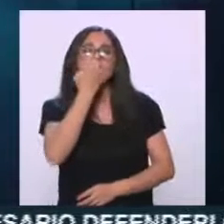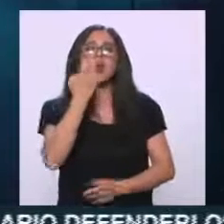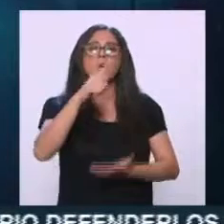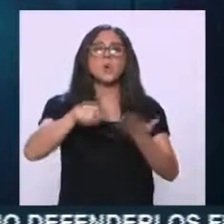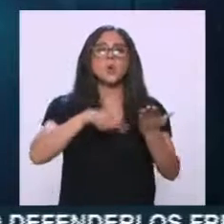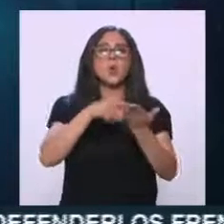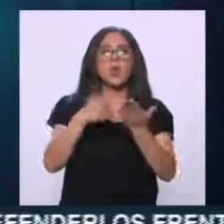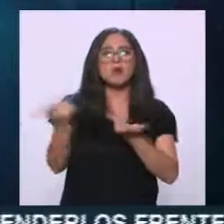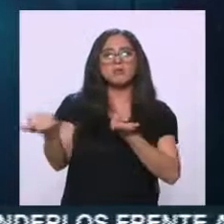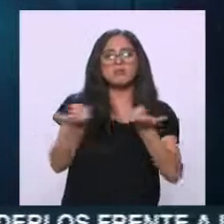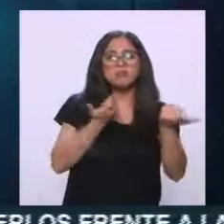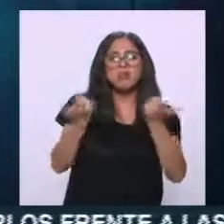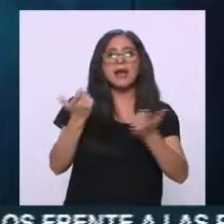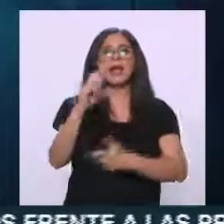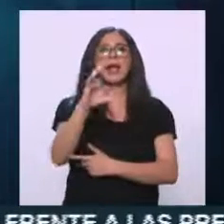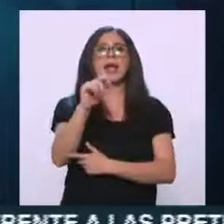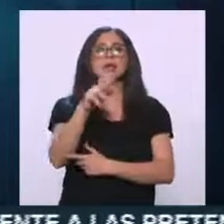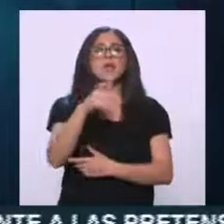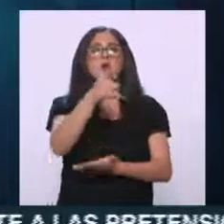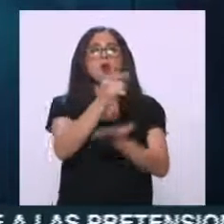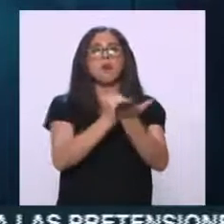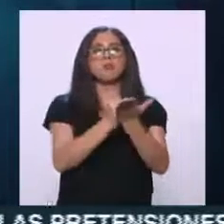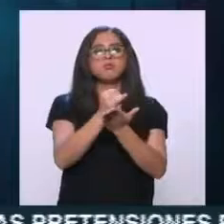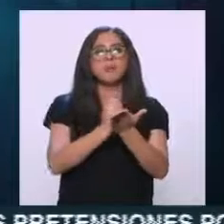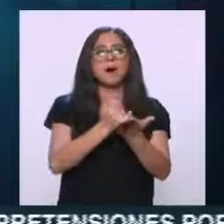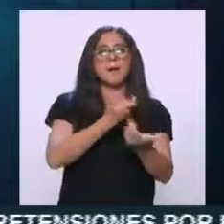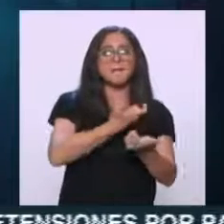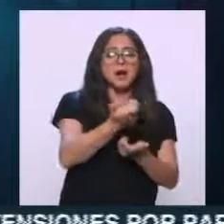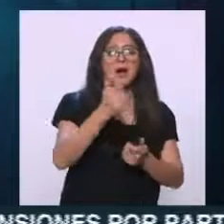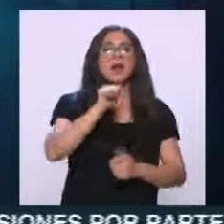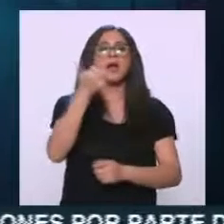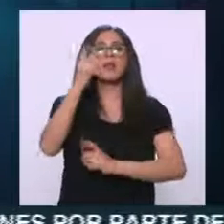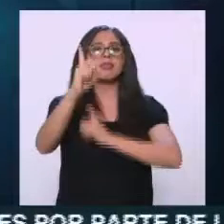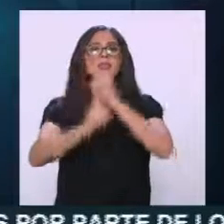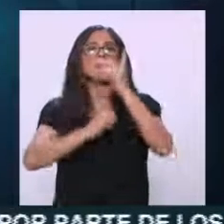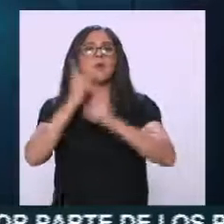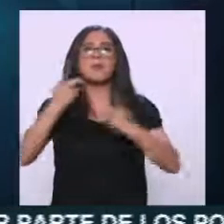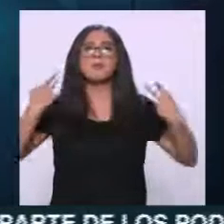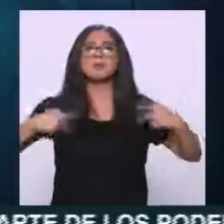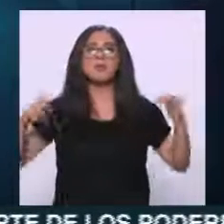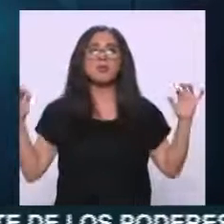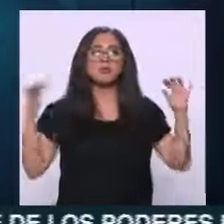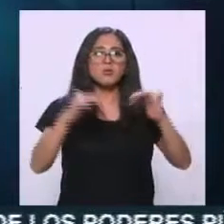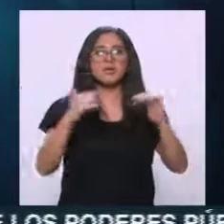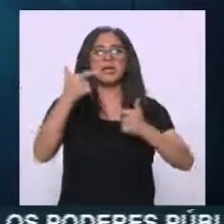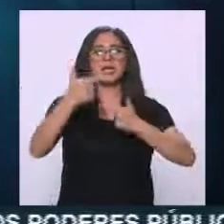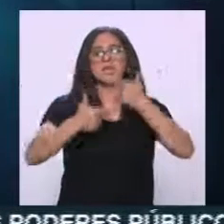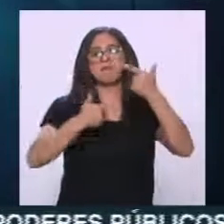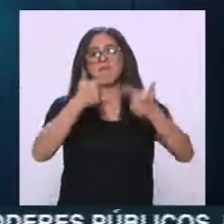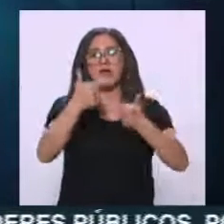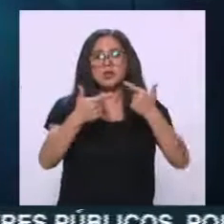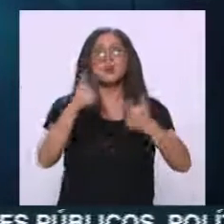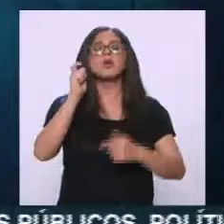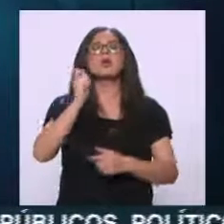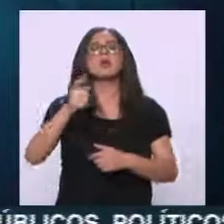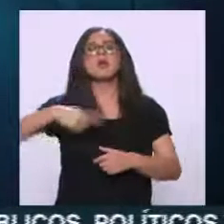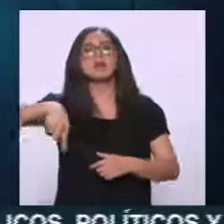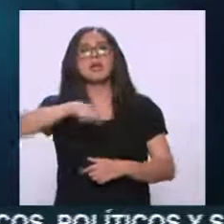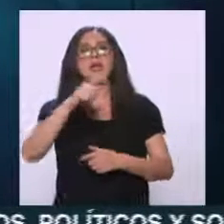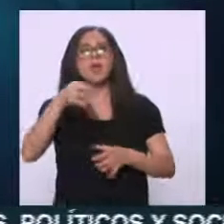patinaje, casinos y casas de apuestas, eventos deportivos con público, gimnasios cerrados, cantinas,